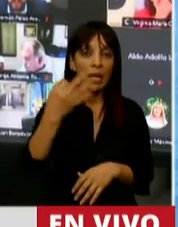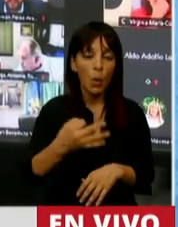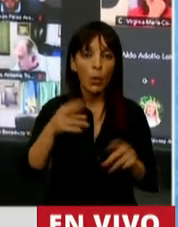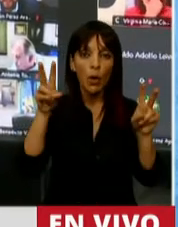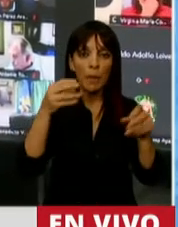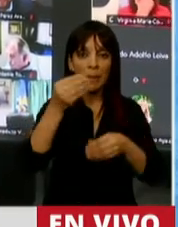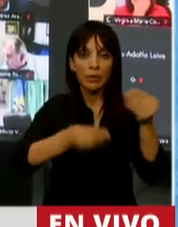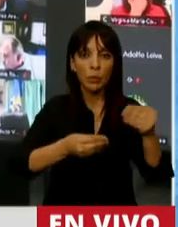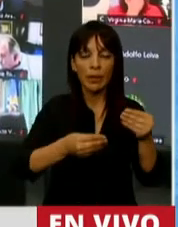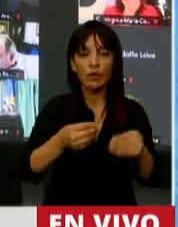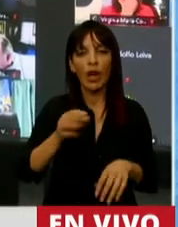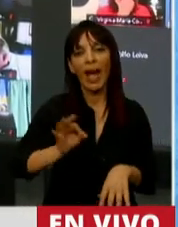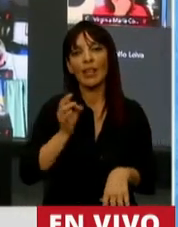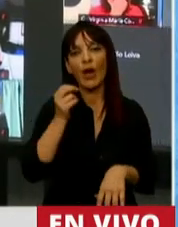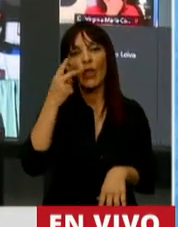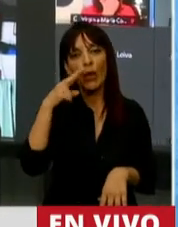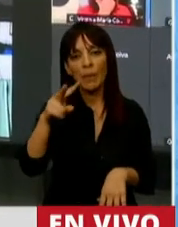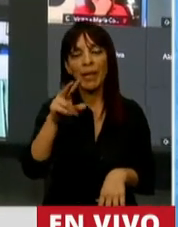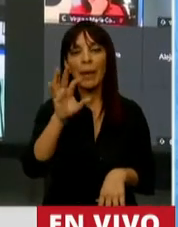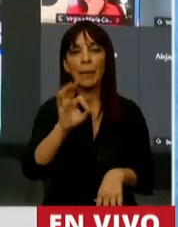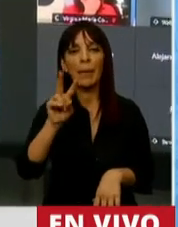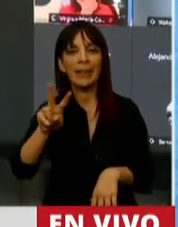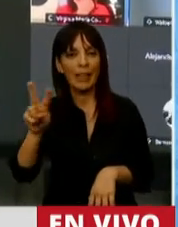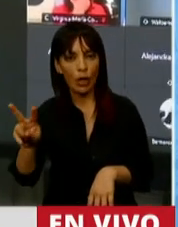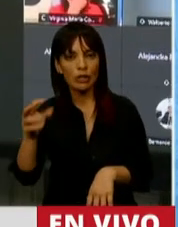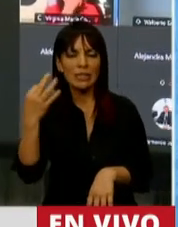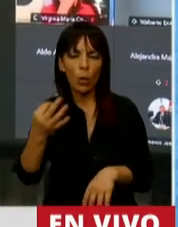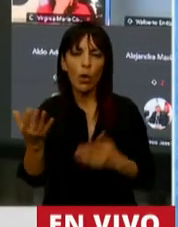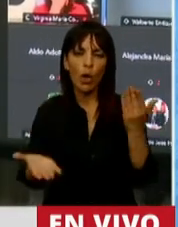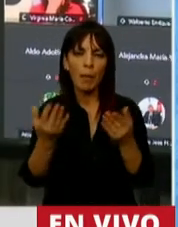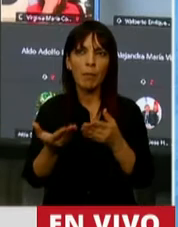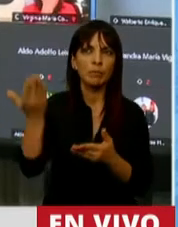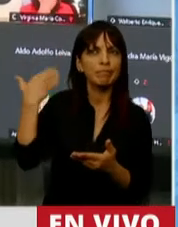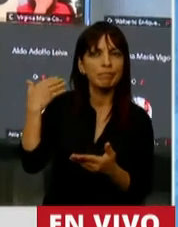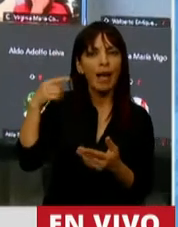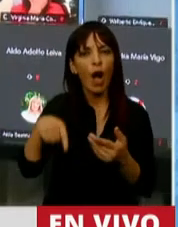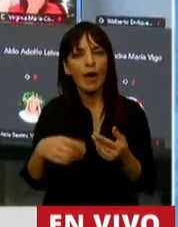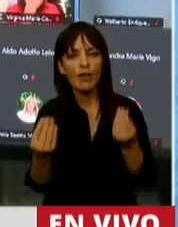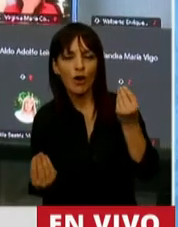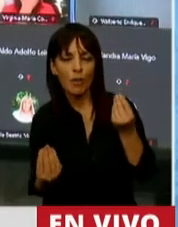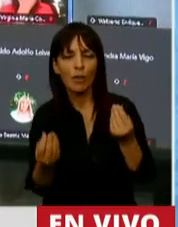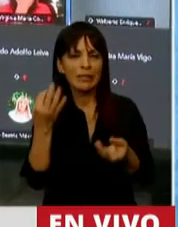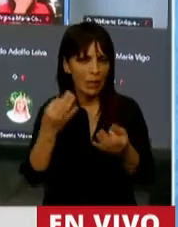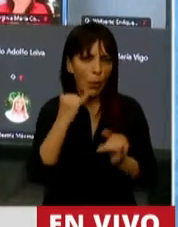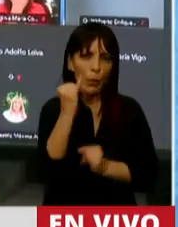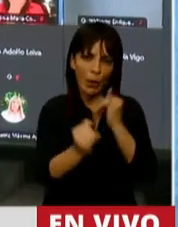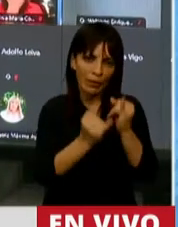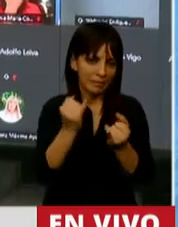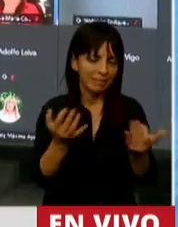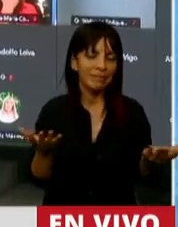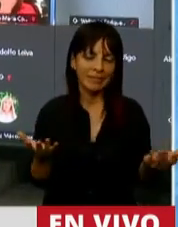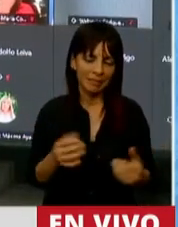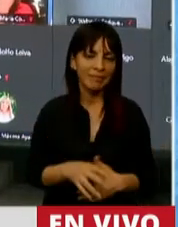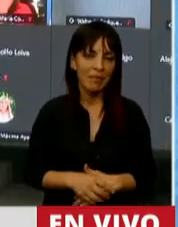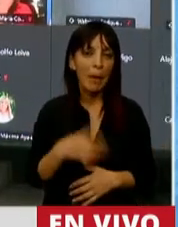presupuesto del 2022, nos vamos a comparar con qué es lo que hicimos y vamos a tener que rendir cuenta de esto. Pero en el